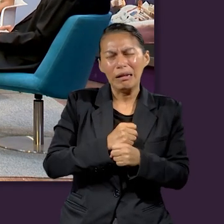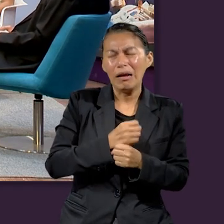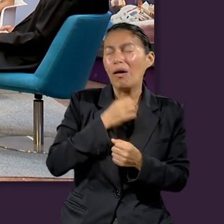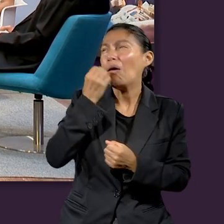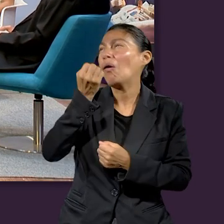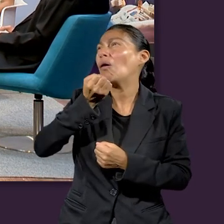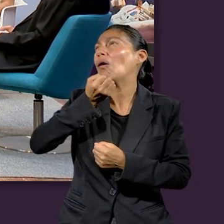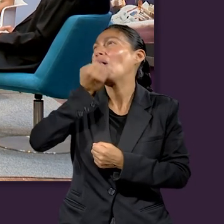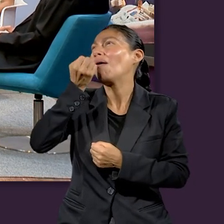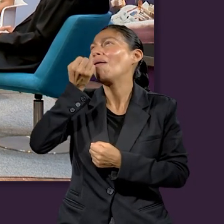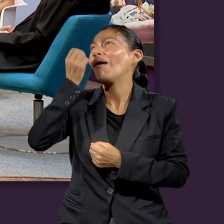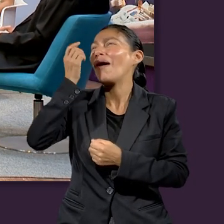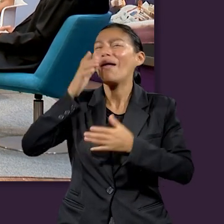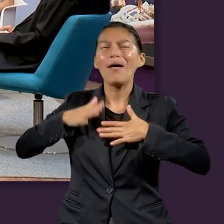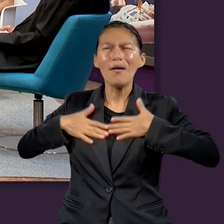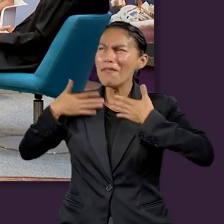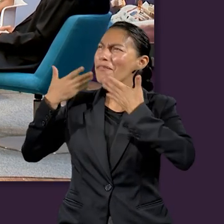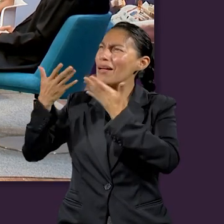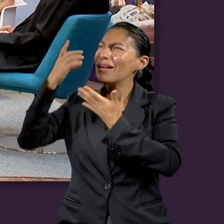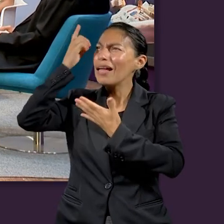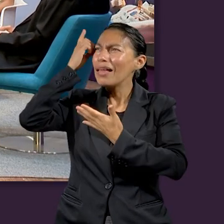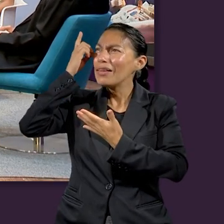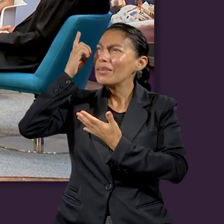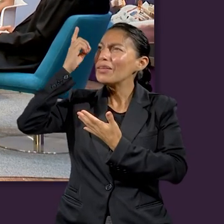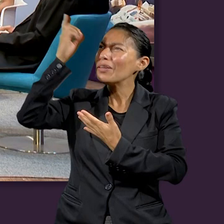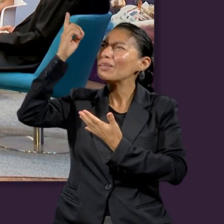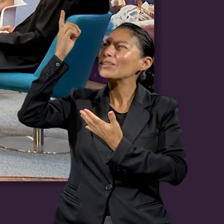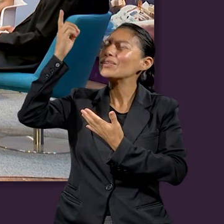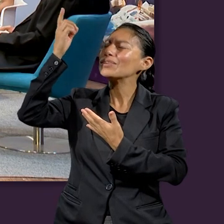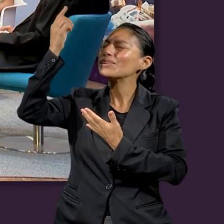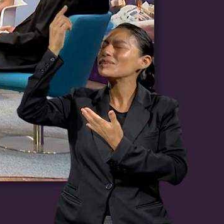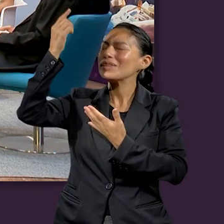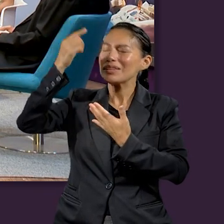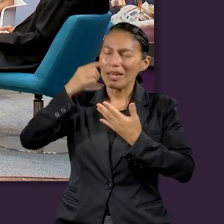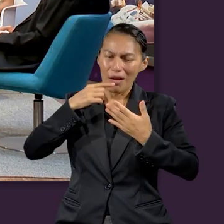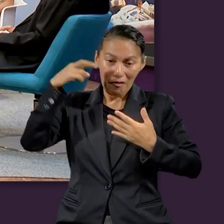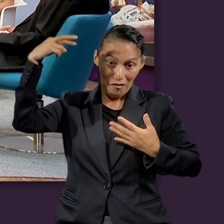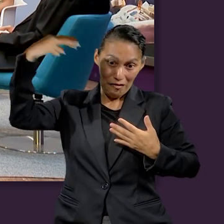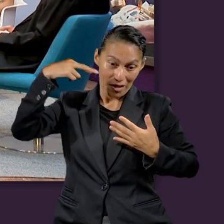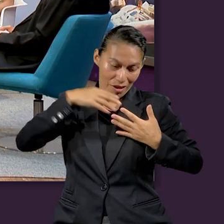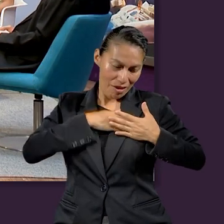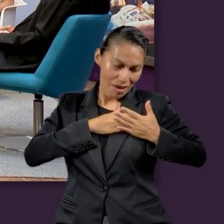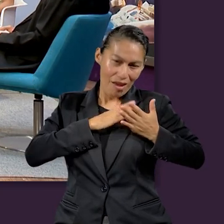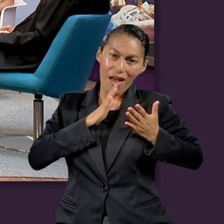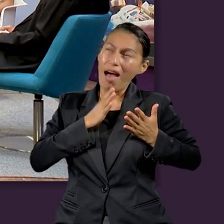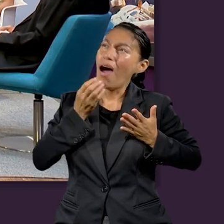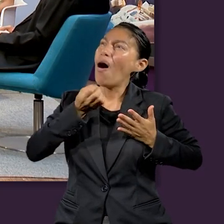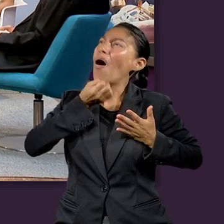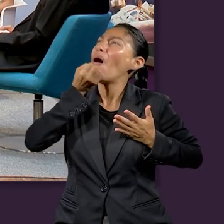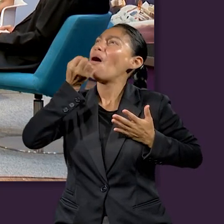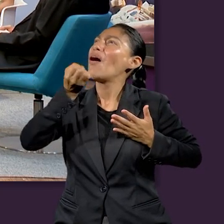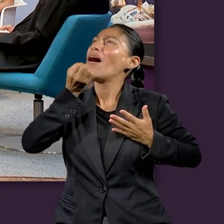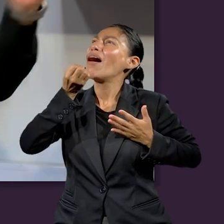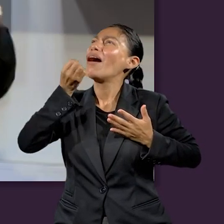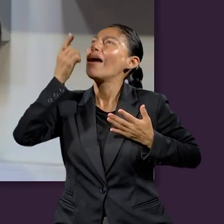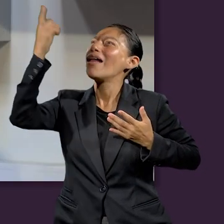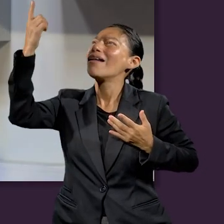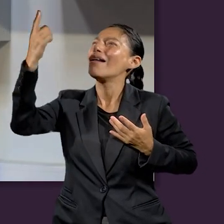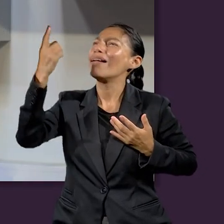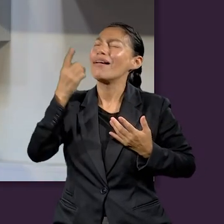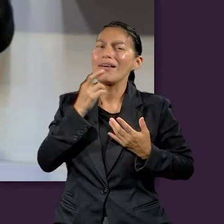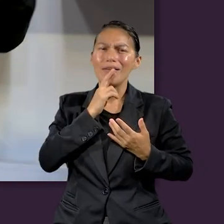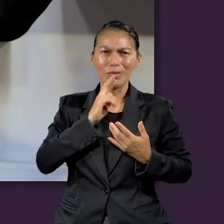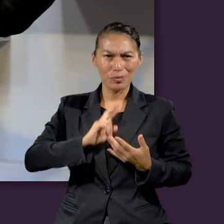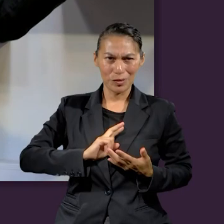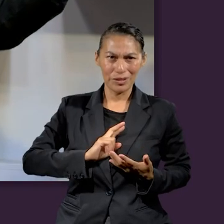tener la confianza de que cuando yo le abro mi corazón, él ya prácticamente está enviando, quizás no la respuesta que yo espero, y